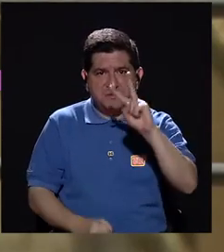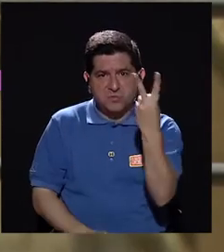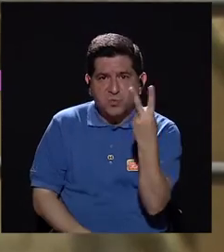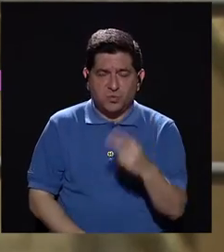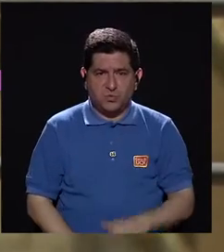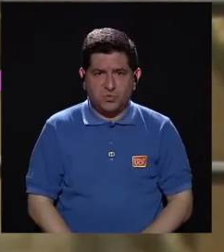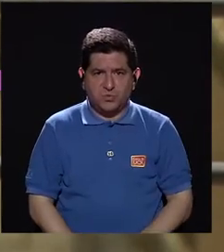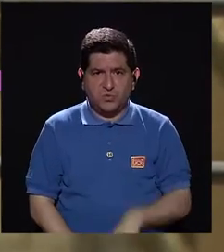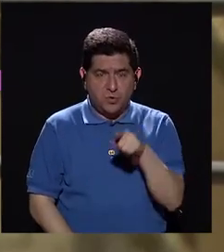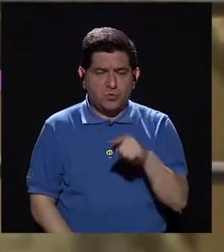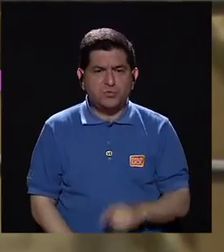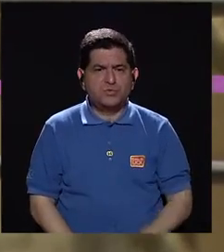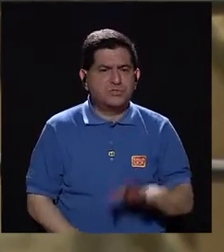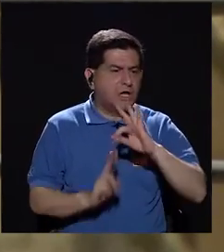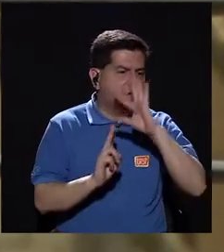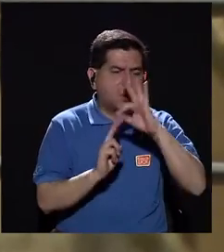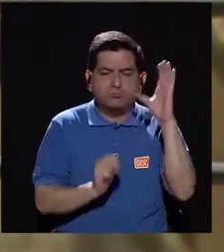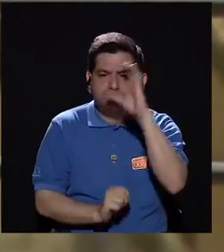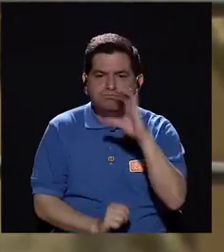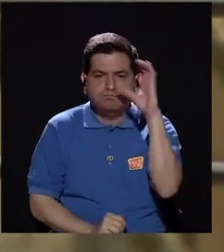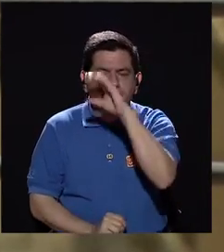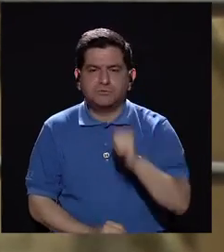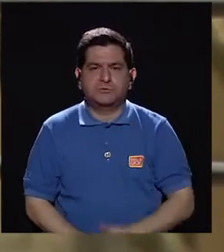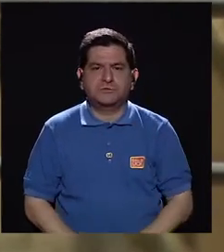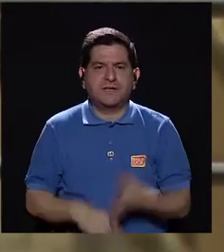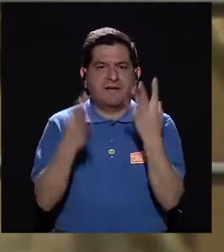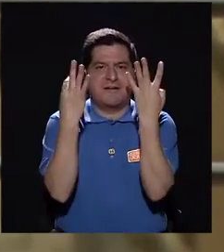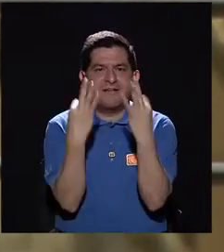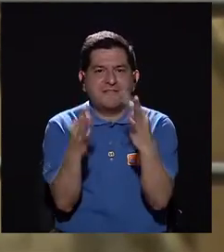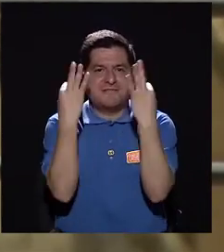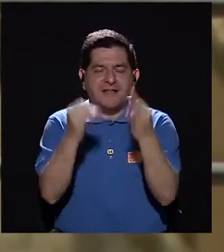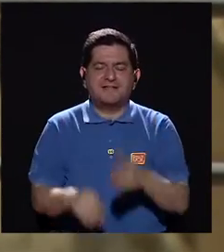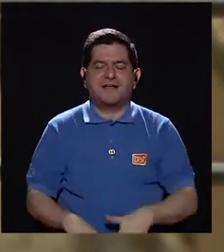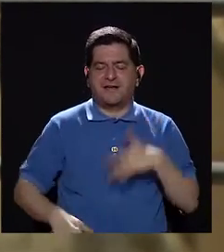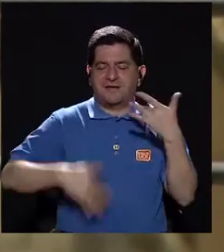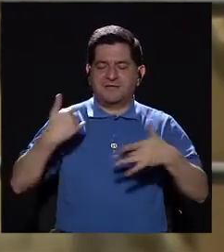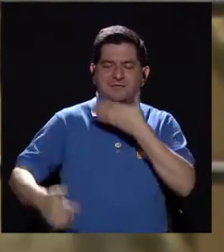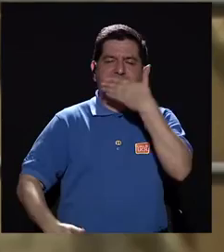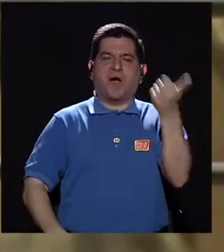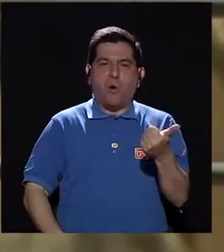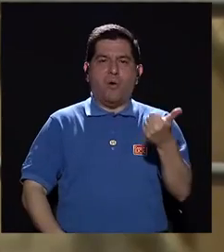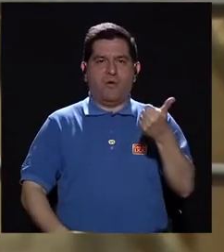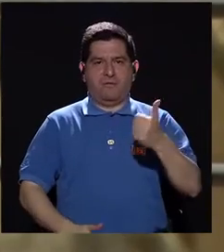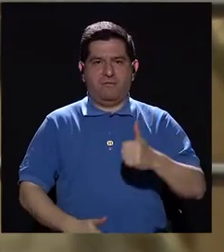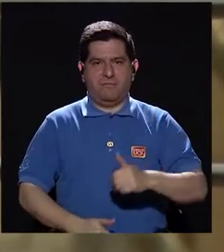Y segundo, uno tiene que buscar alternativas para poder estar mejor.